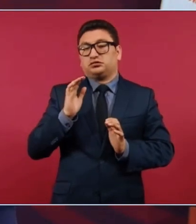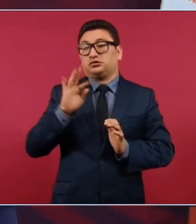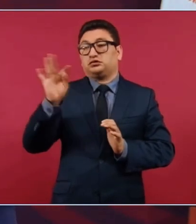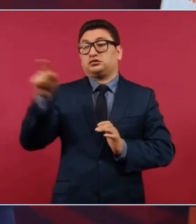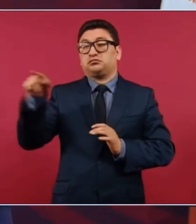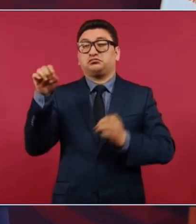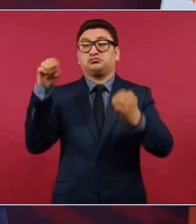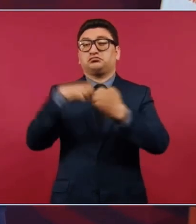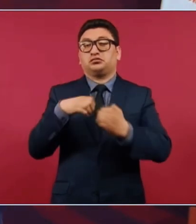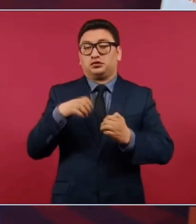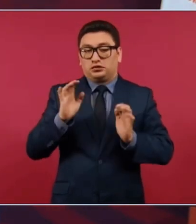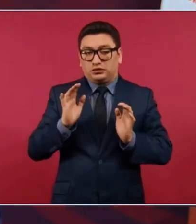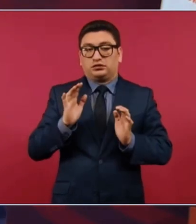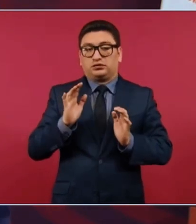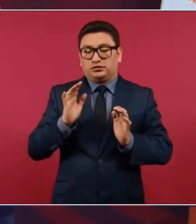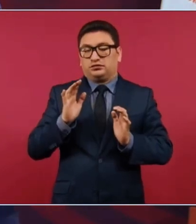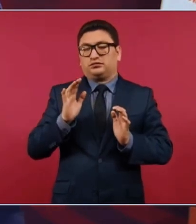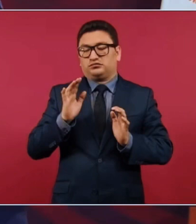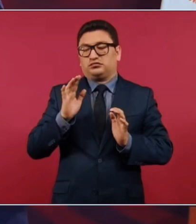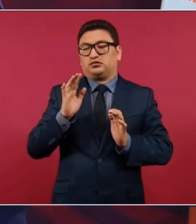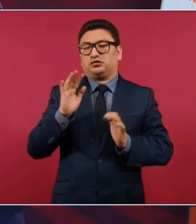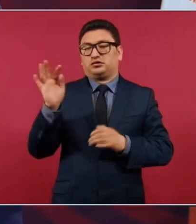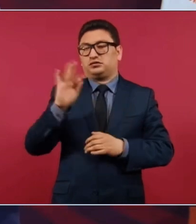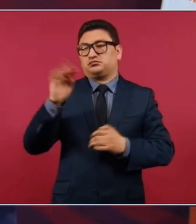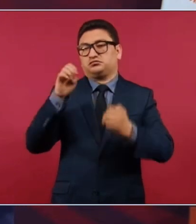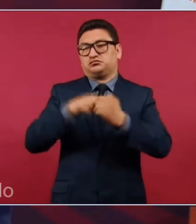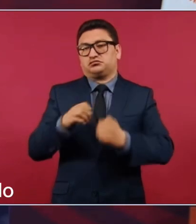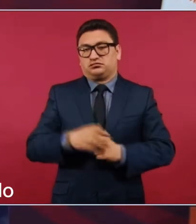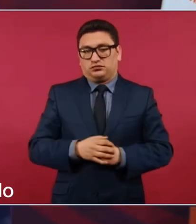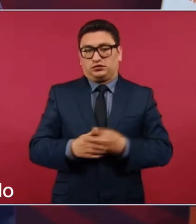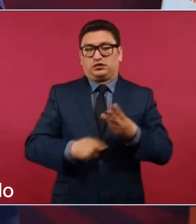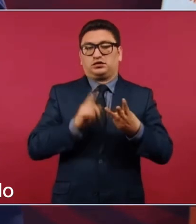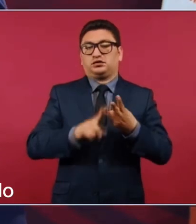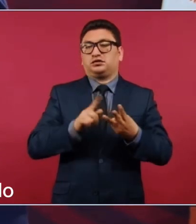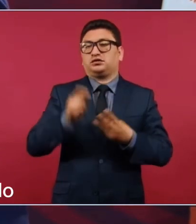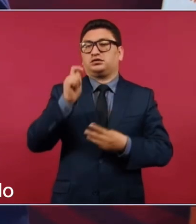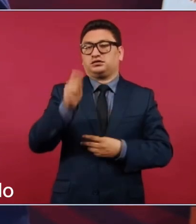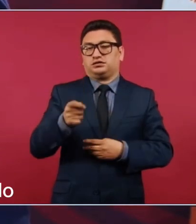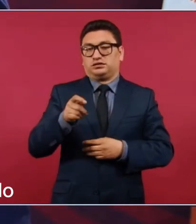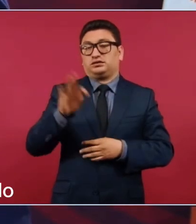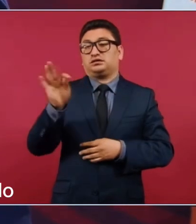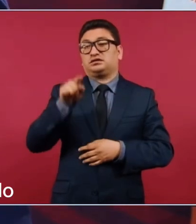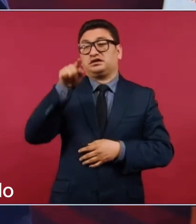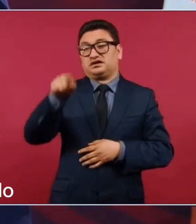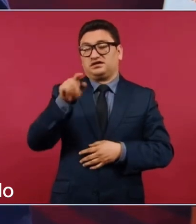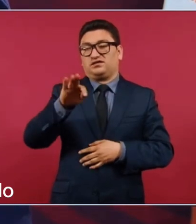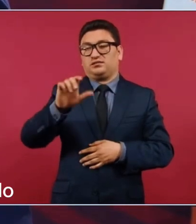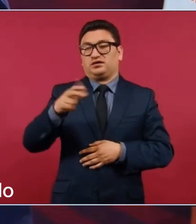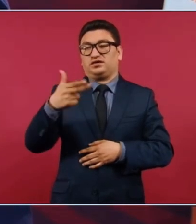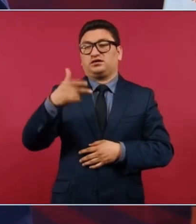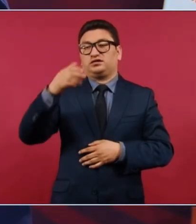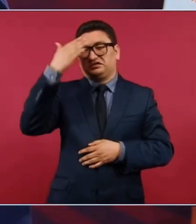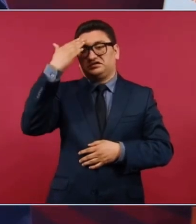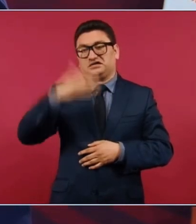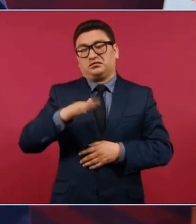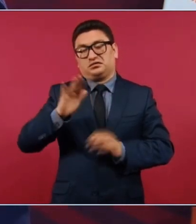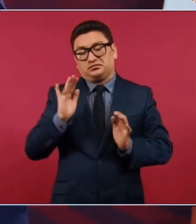engañó, que sí estaba involucrado y lo engañó. Y la tercera es que sí sabía y que estaba involucrado.